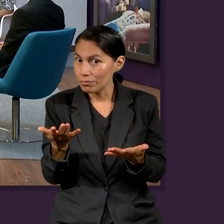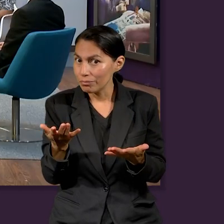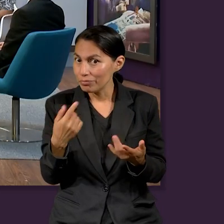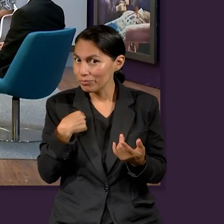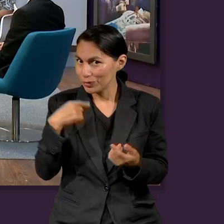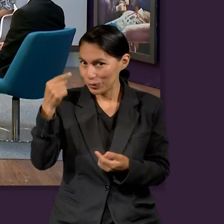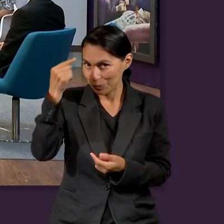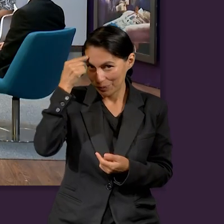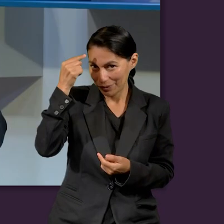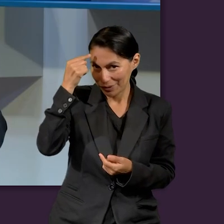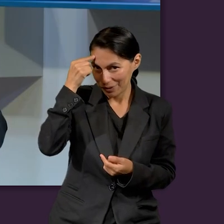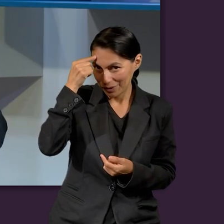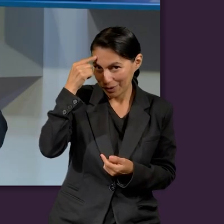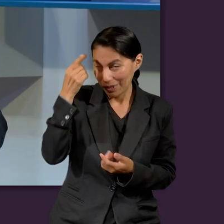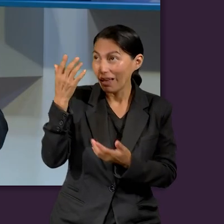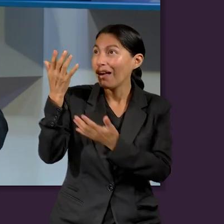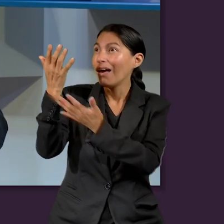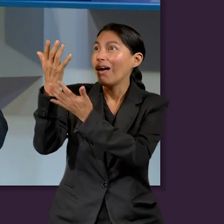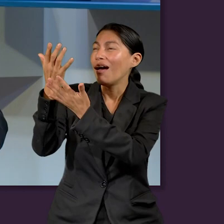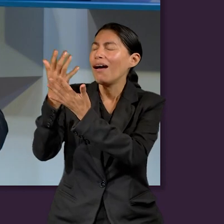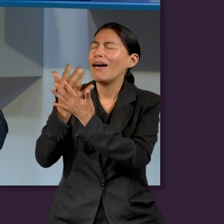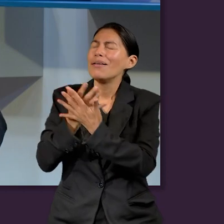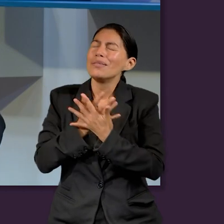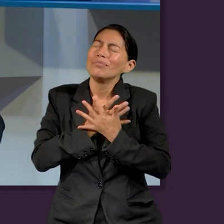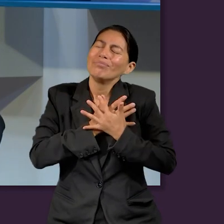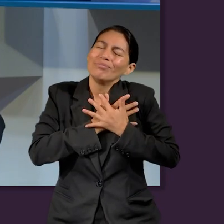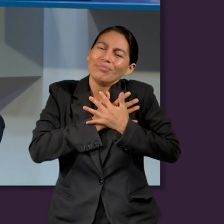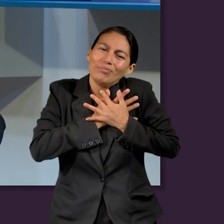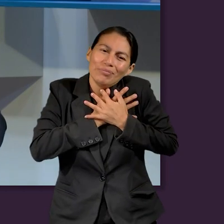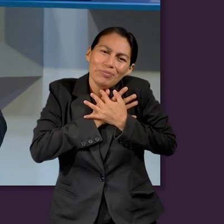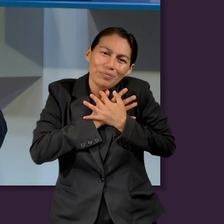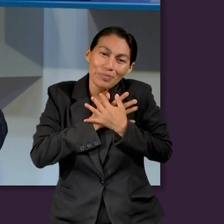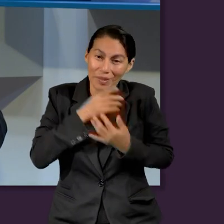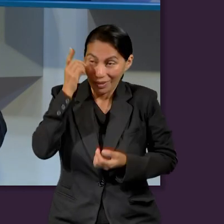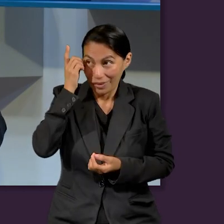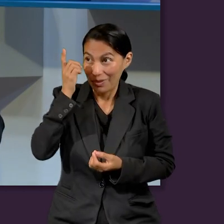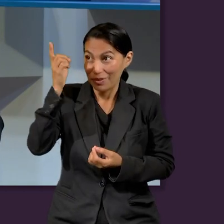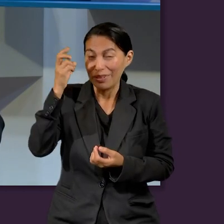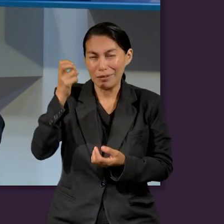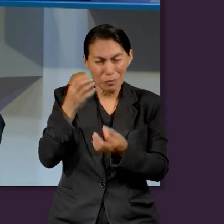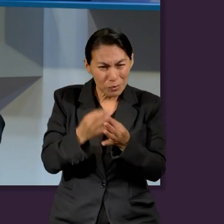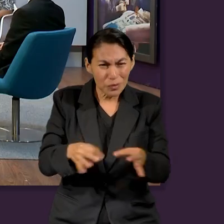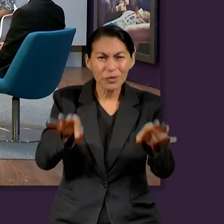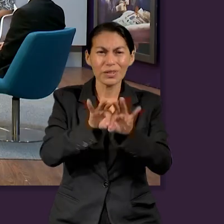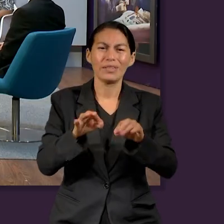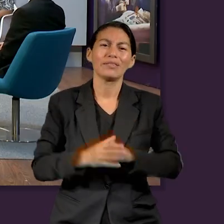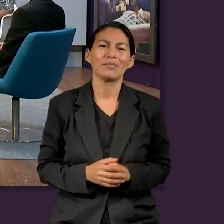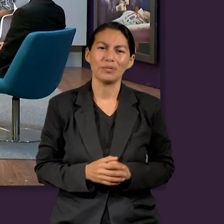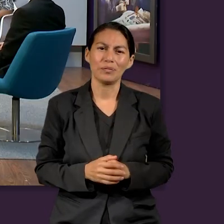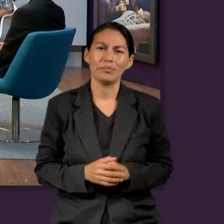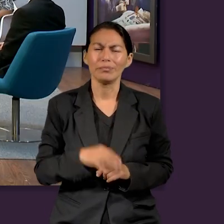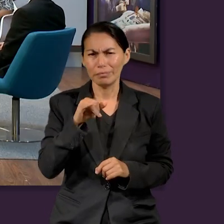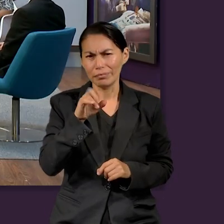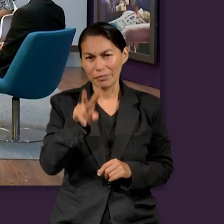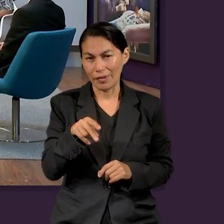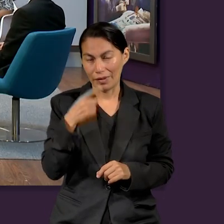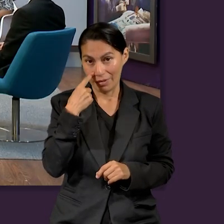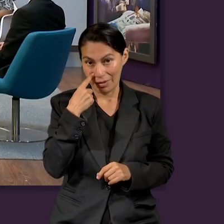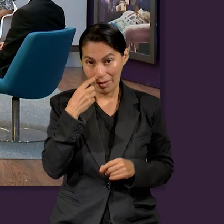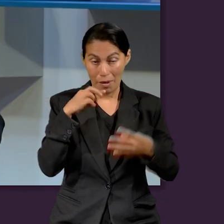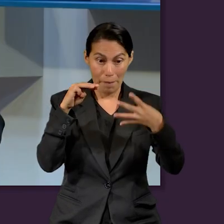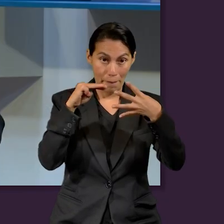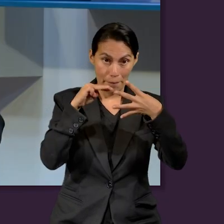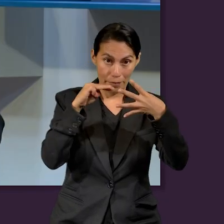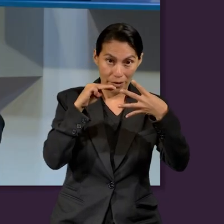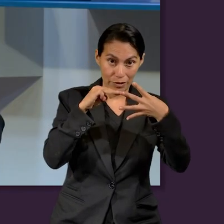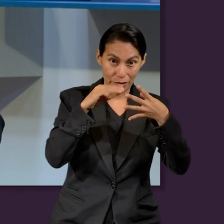Pues yo creo que debemos de amar a Dios. Precisamente pensando en eso, dice Marcos